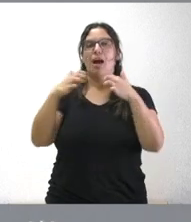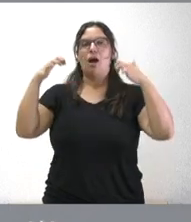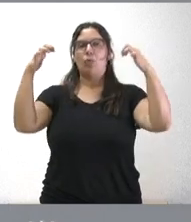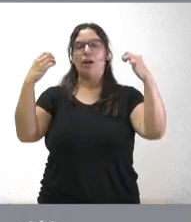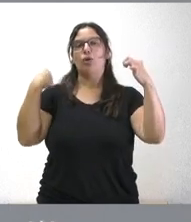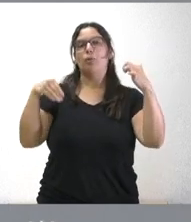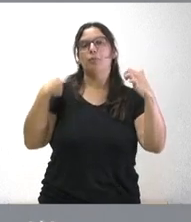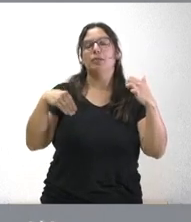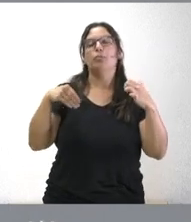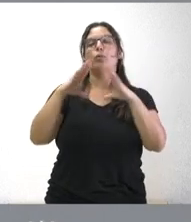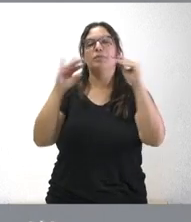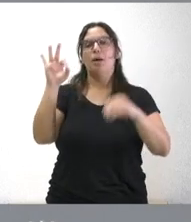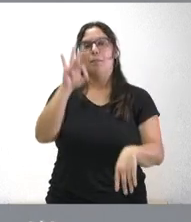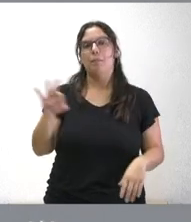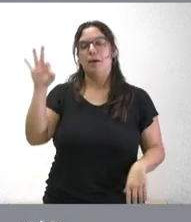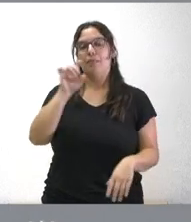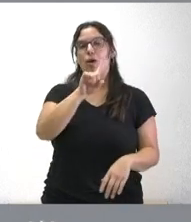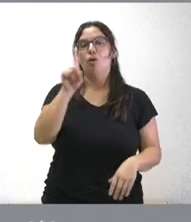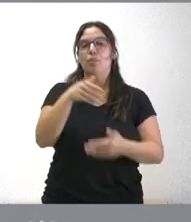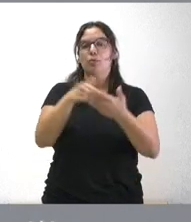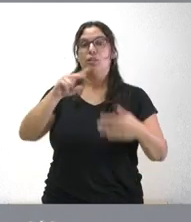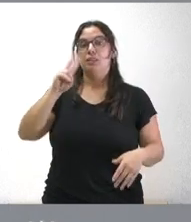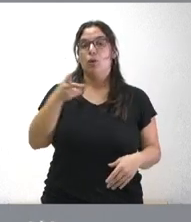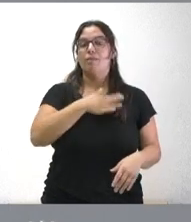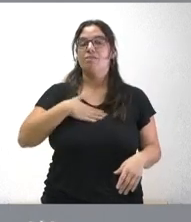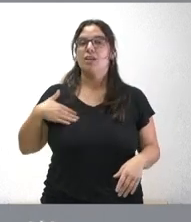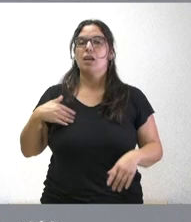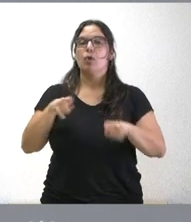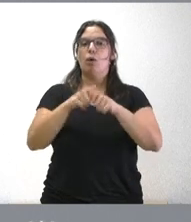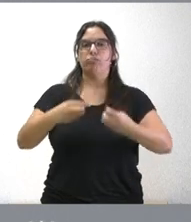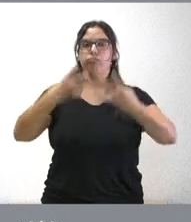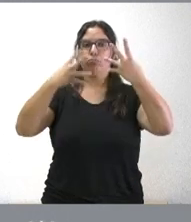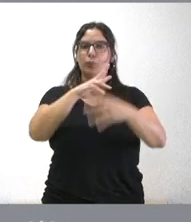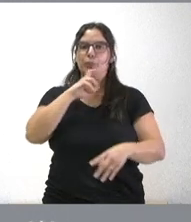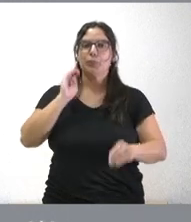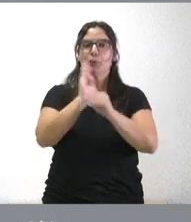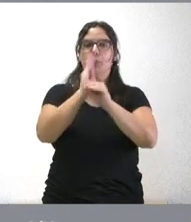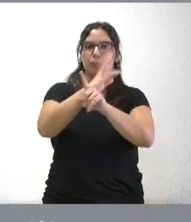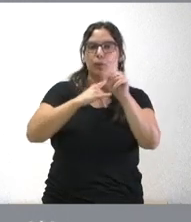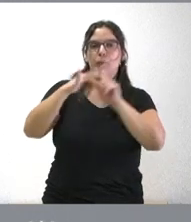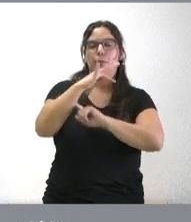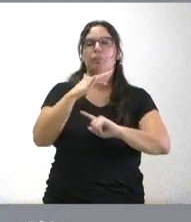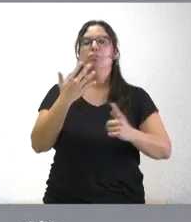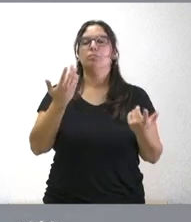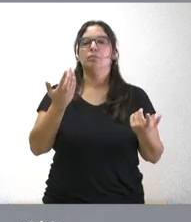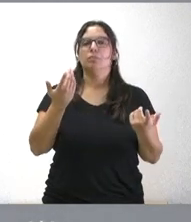11 millones de euros con los que se pretende lograr inmuebles sostenibles con un